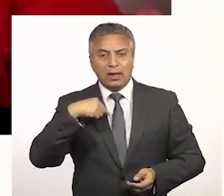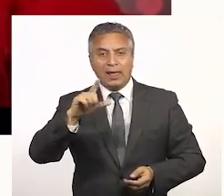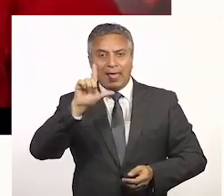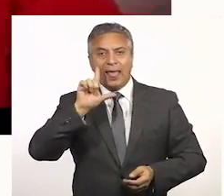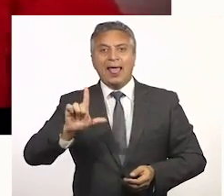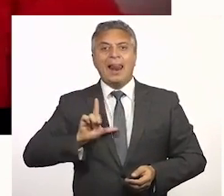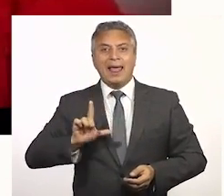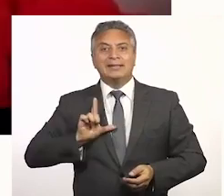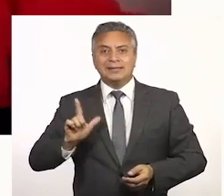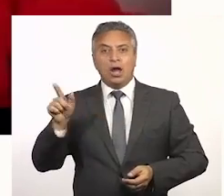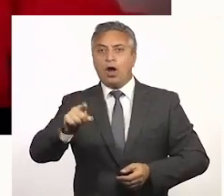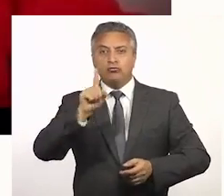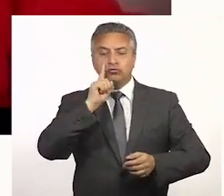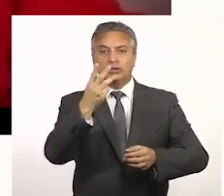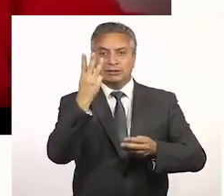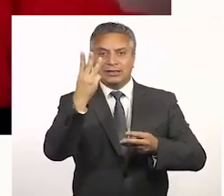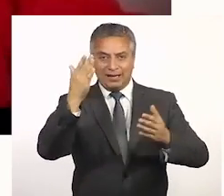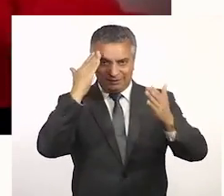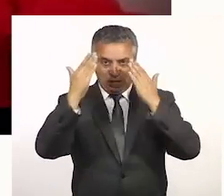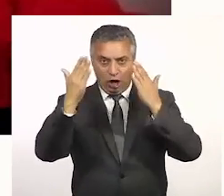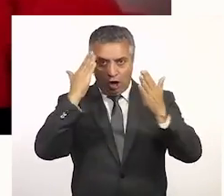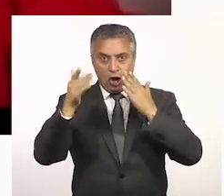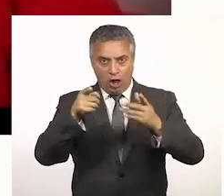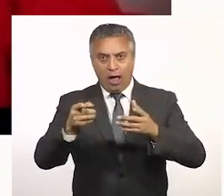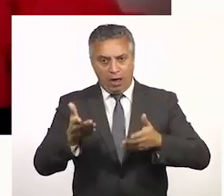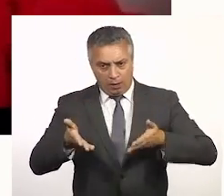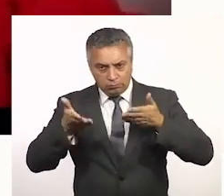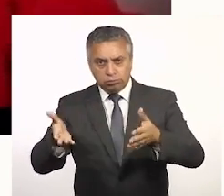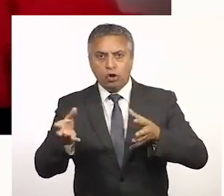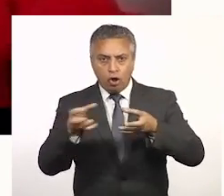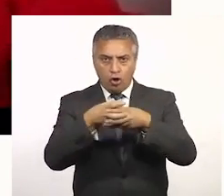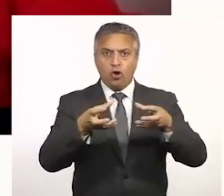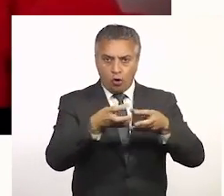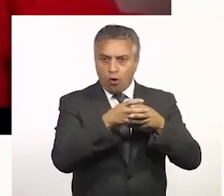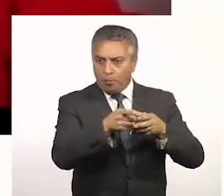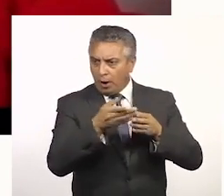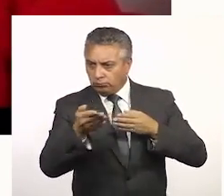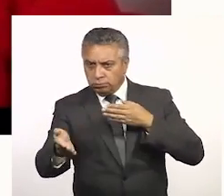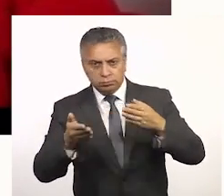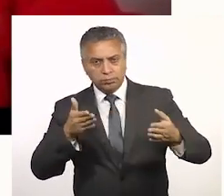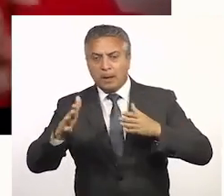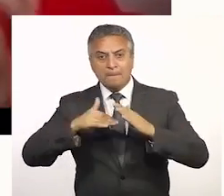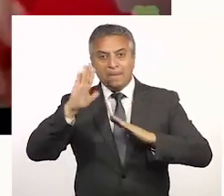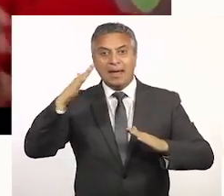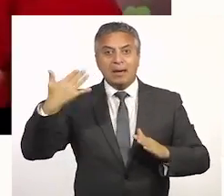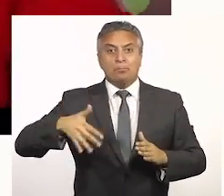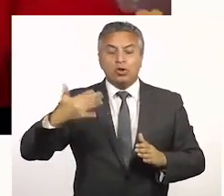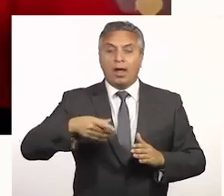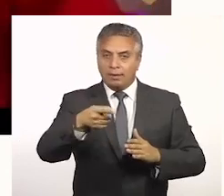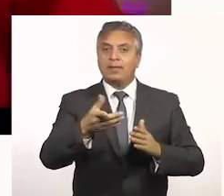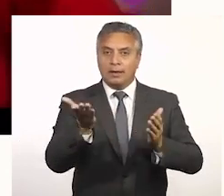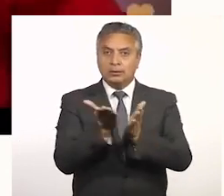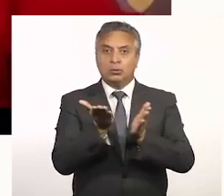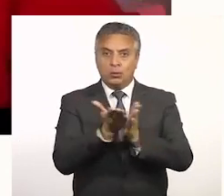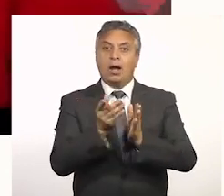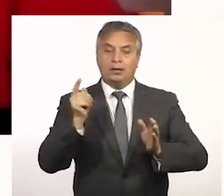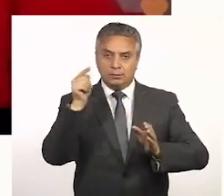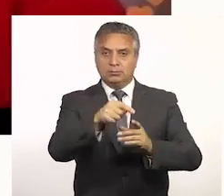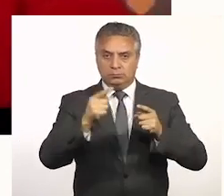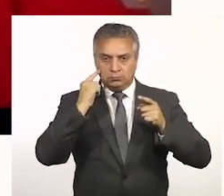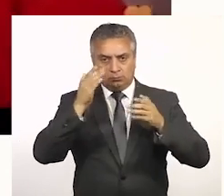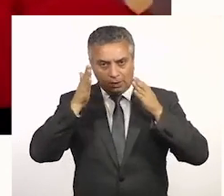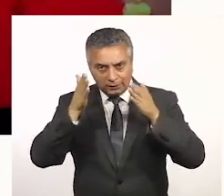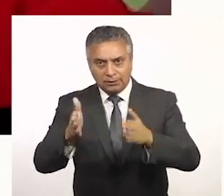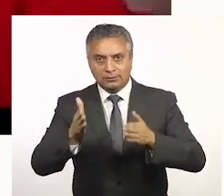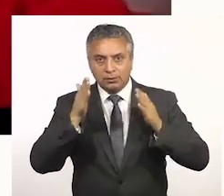nuestro liceo tiene tres psicólogas y las tres atendían grupos y casos más relevantes